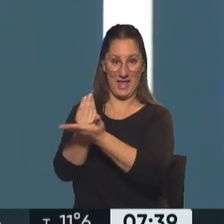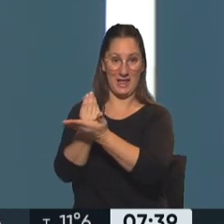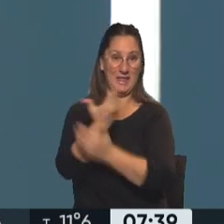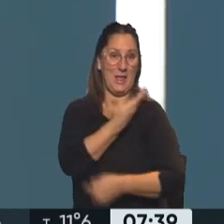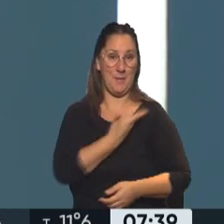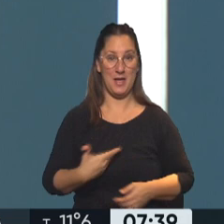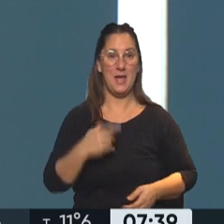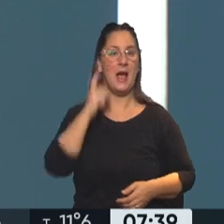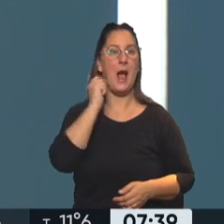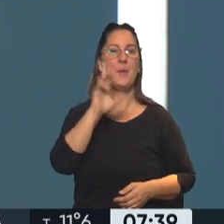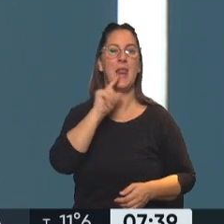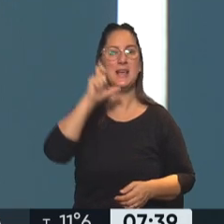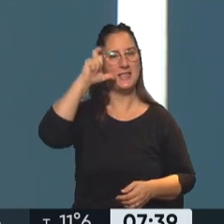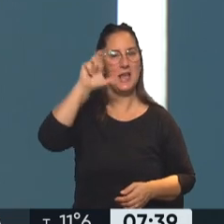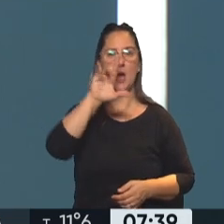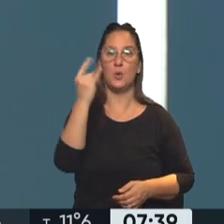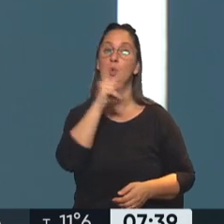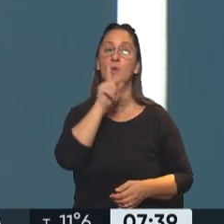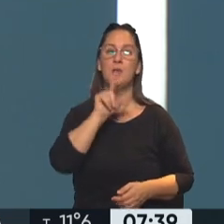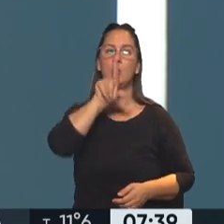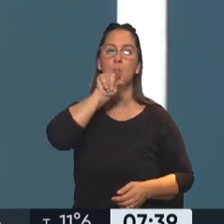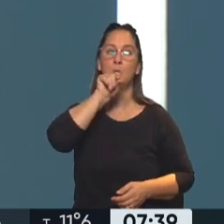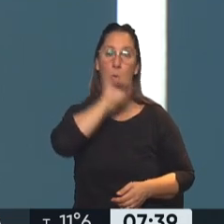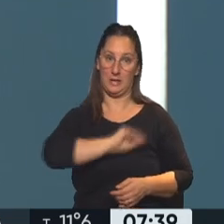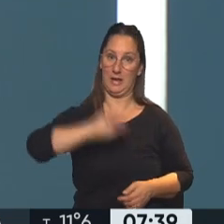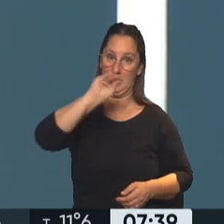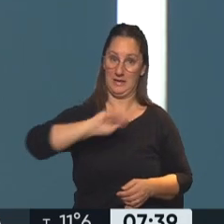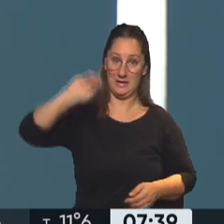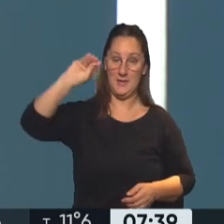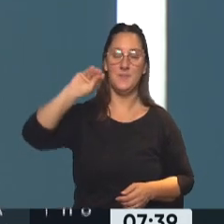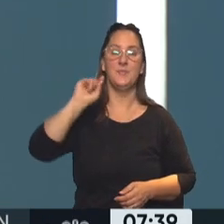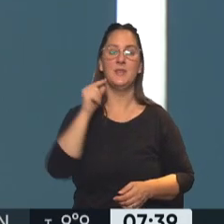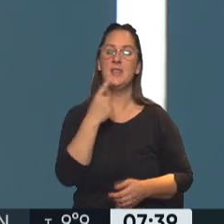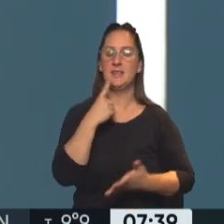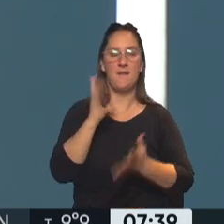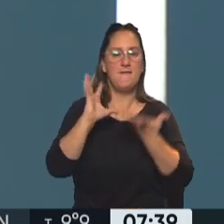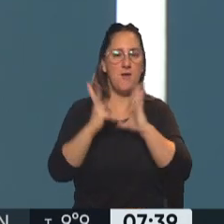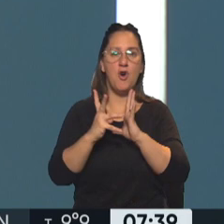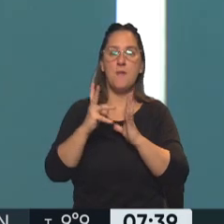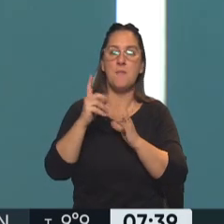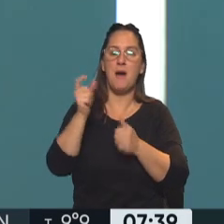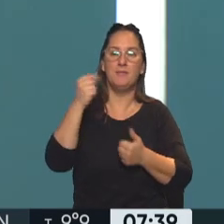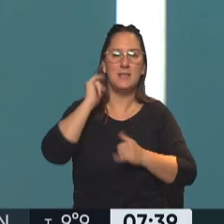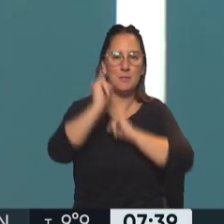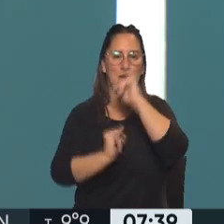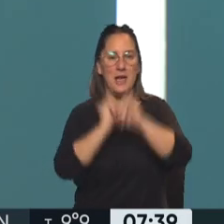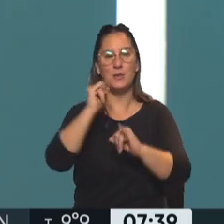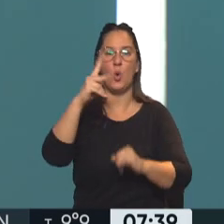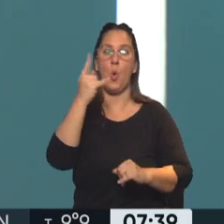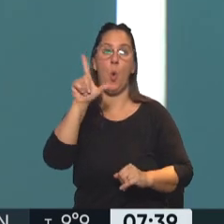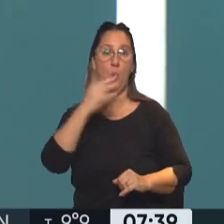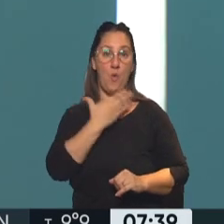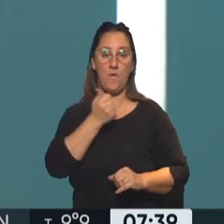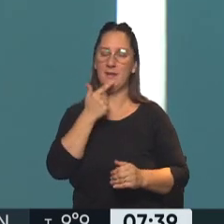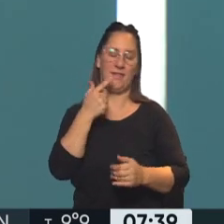portavoz presidencial, Gabriela Cerruti, que retuiteó, además el presidente Alberto Fernández, bueno, rechazó los conceptos de esta carta